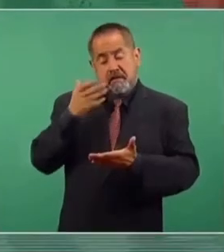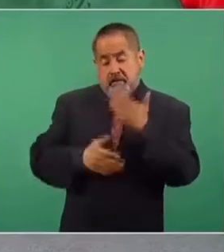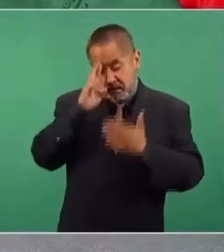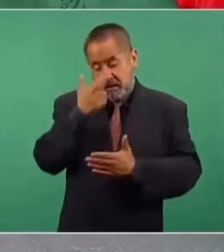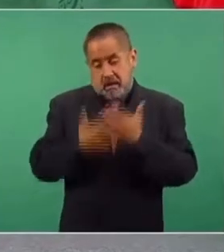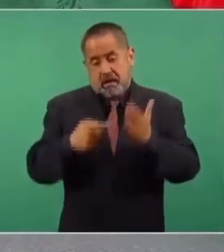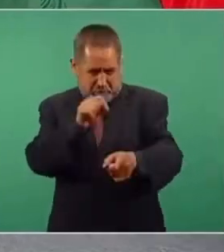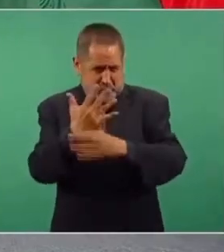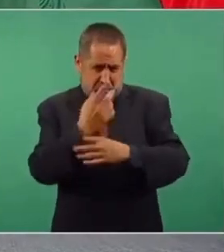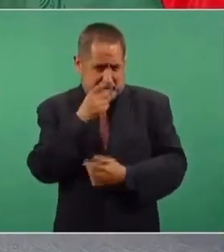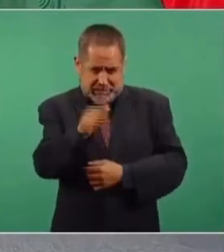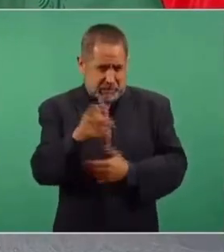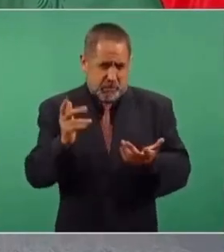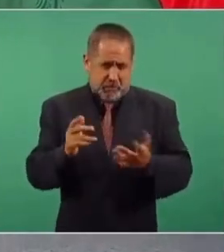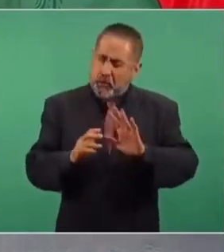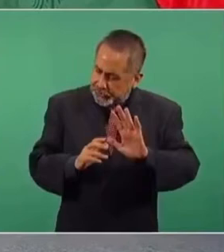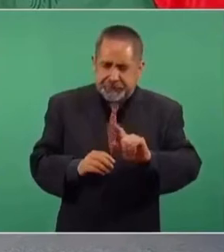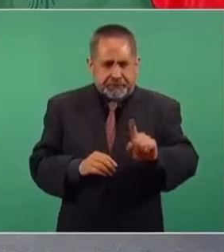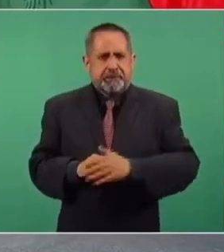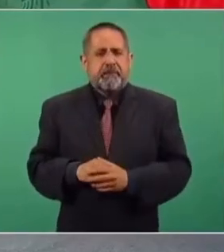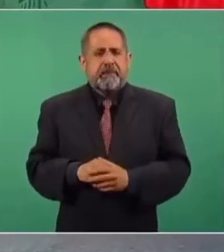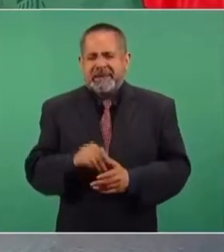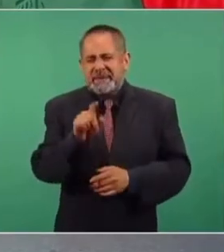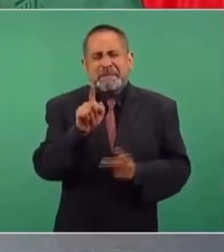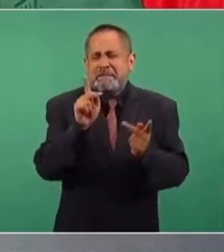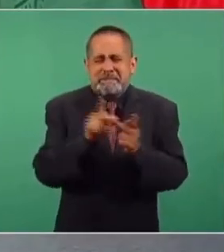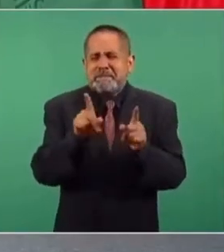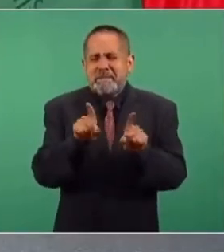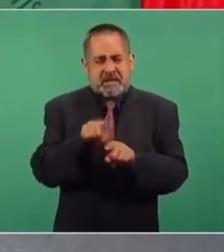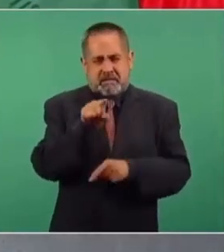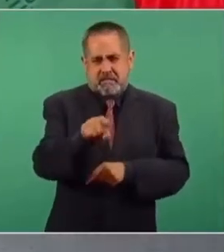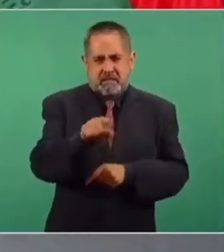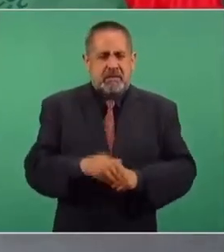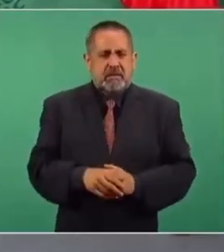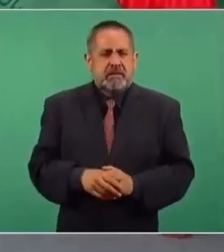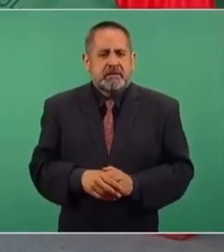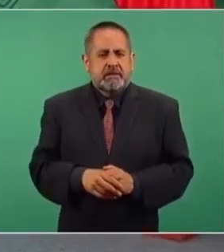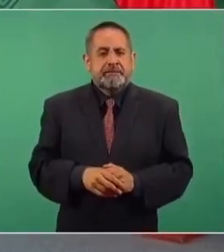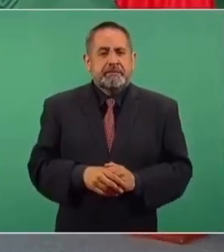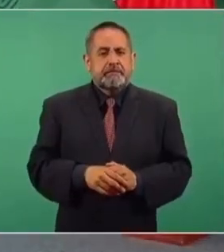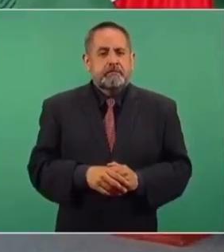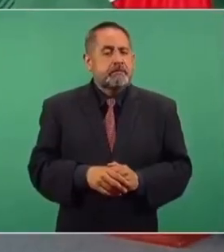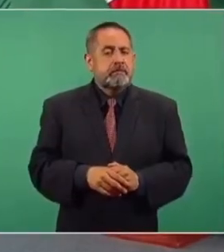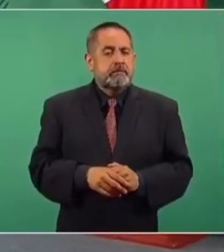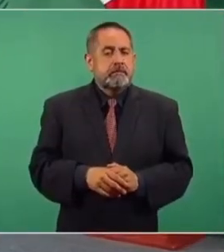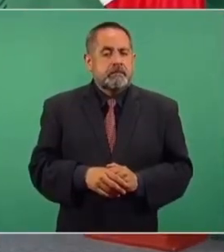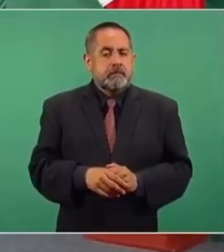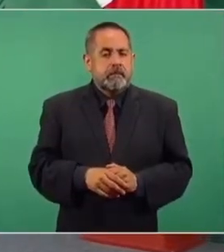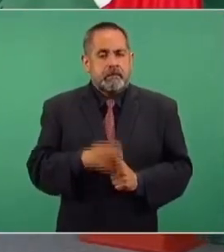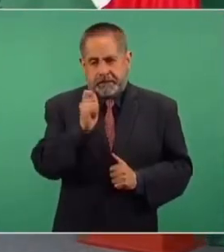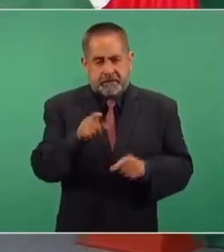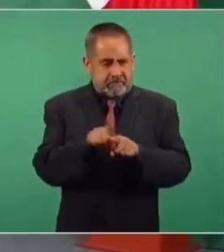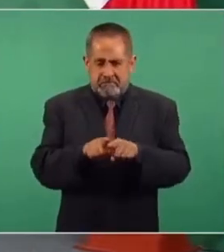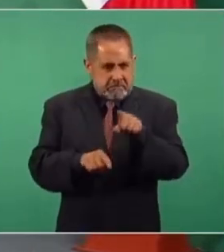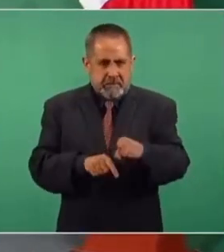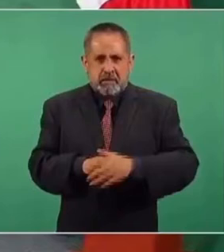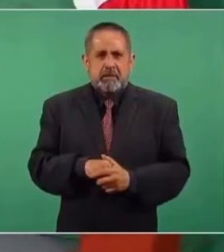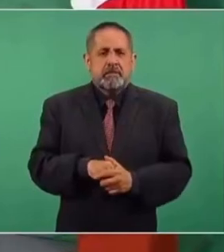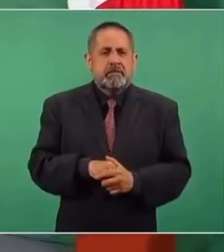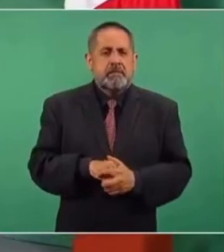la norma. Es exactamente lo que se maneja